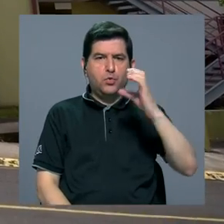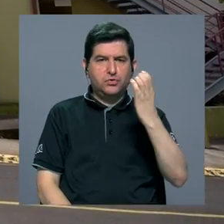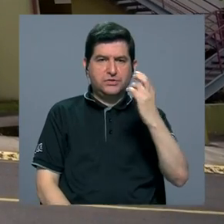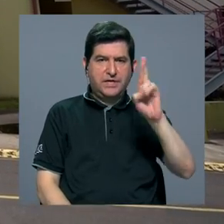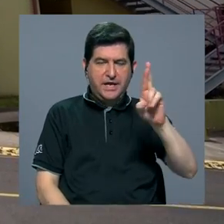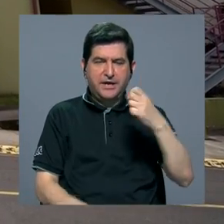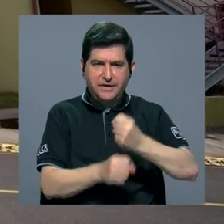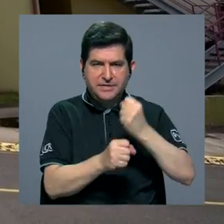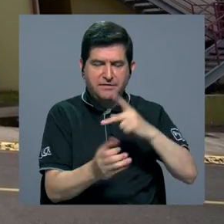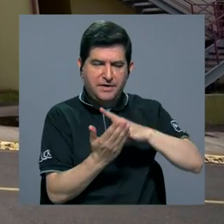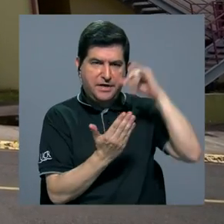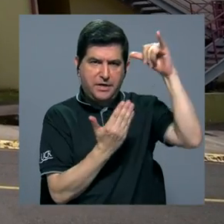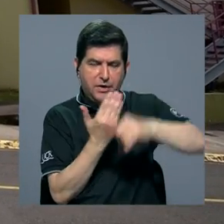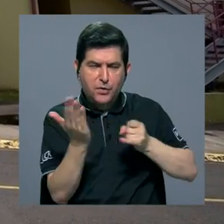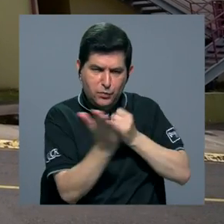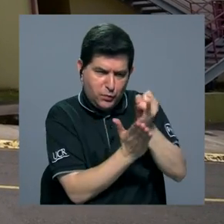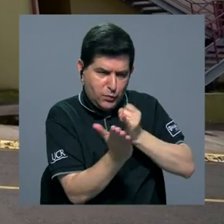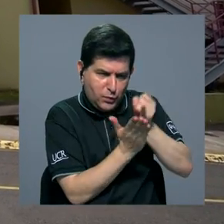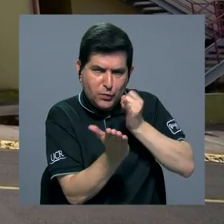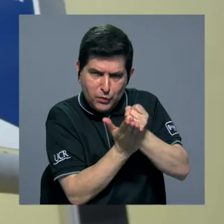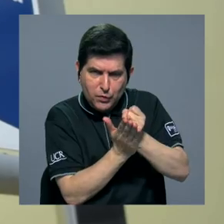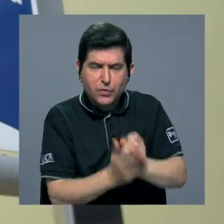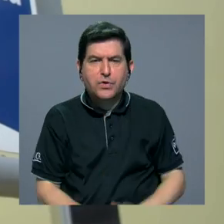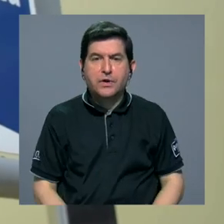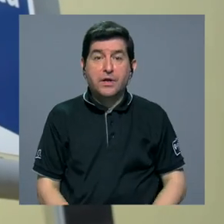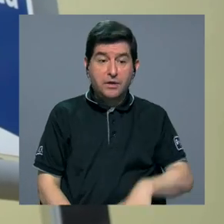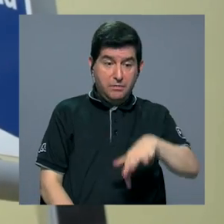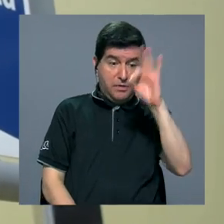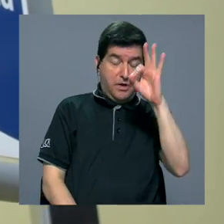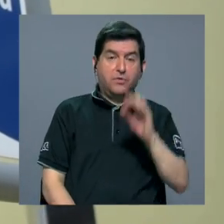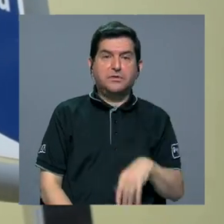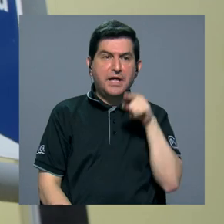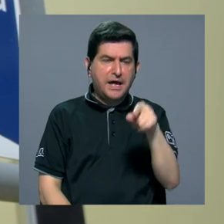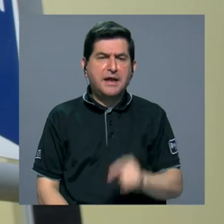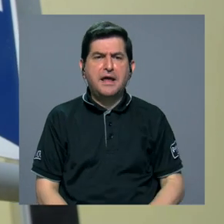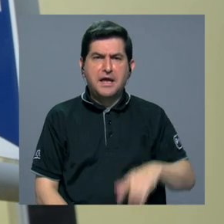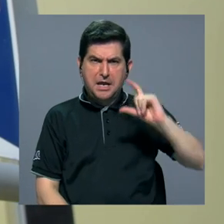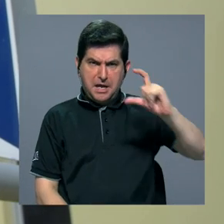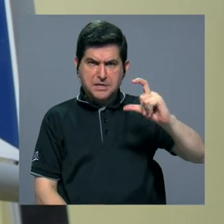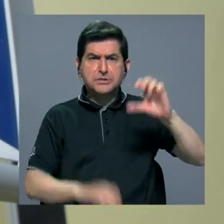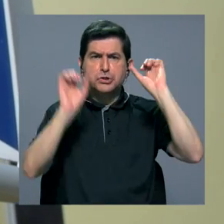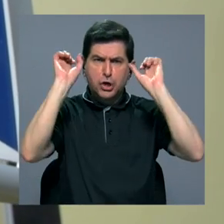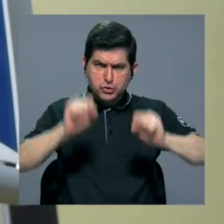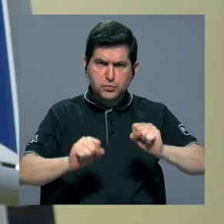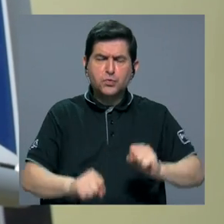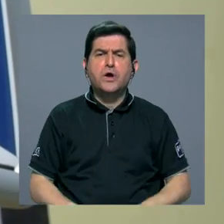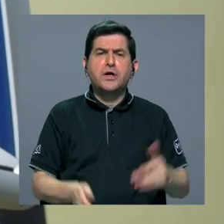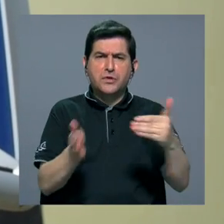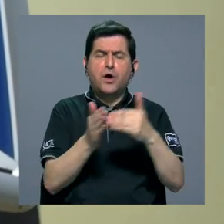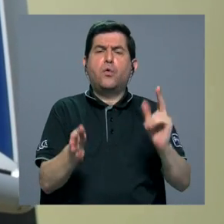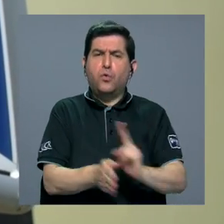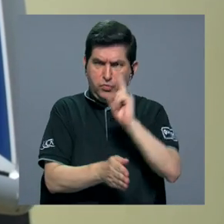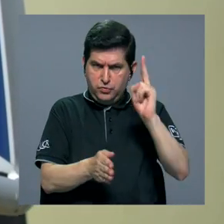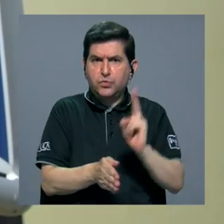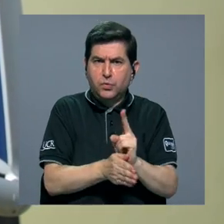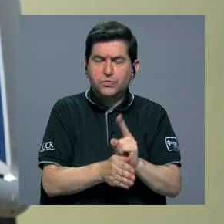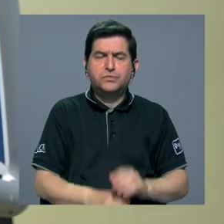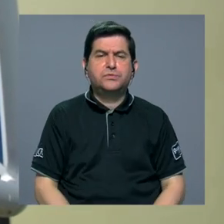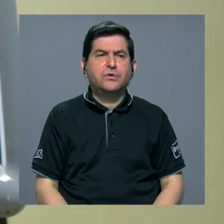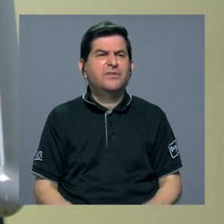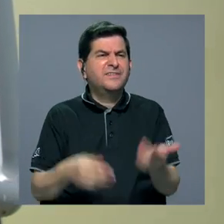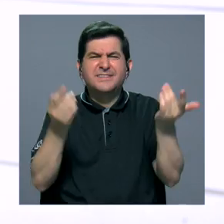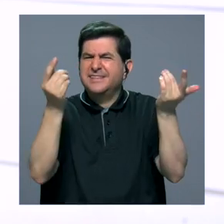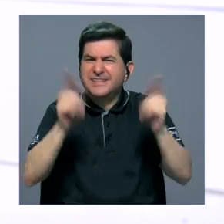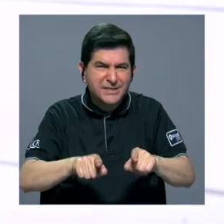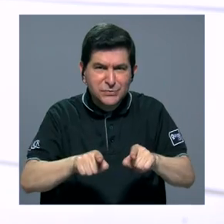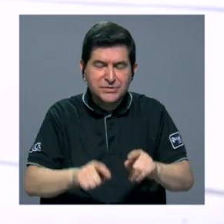trabaja en un proyecto de investigación y se ha descubierto que dichas baterías pueden ser reutilizadas. ¿Qué pasa